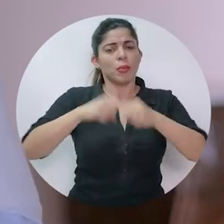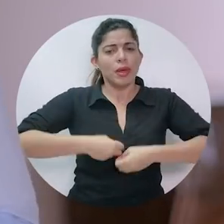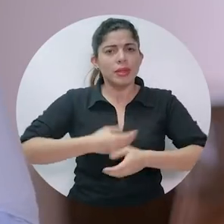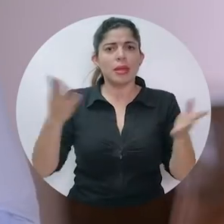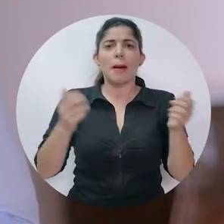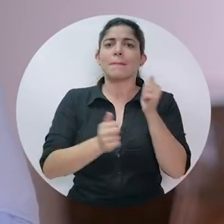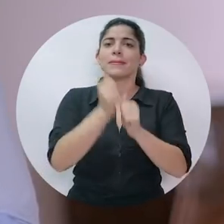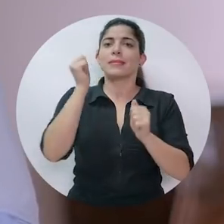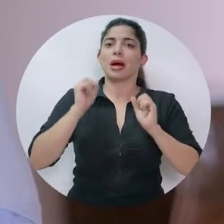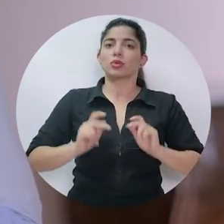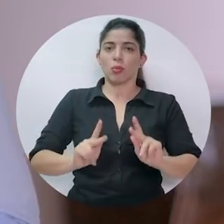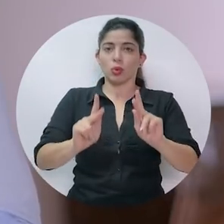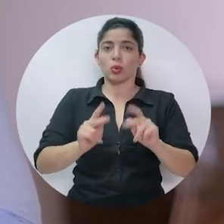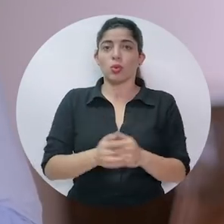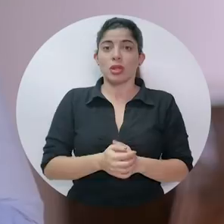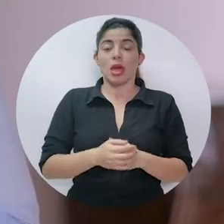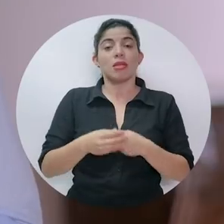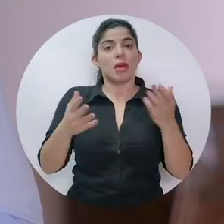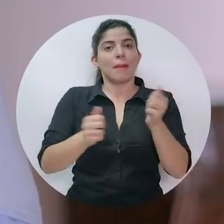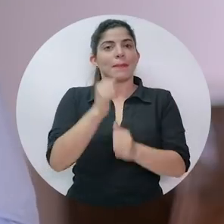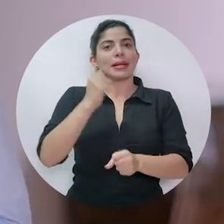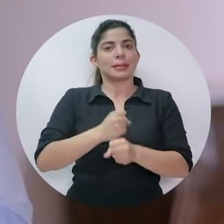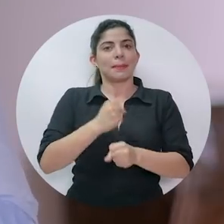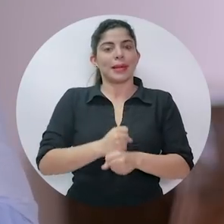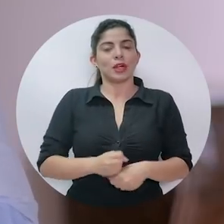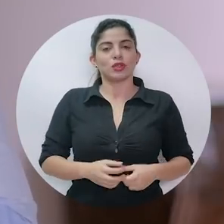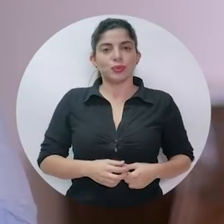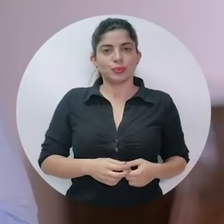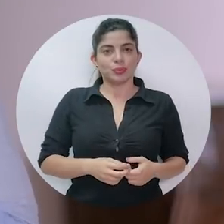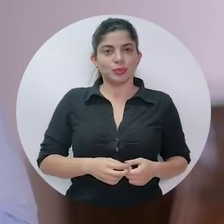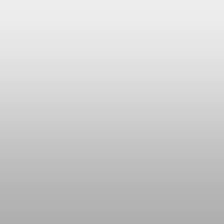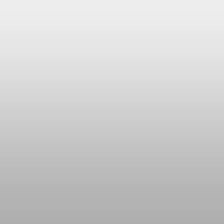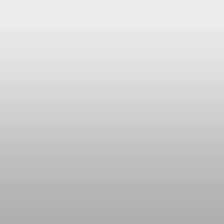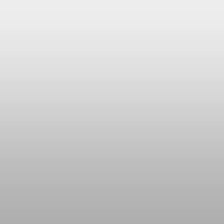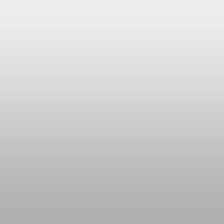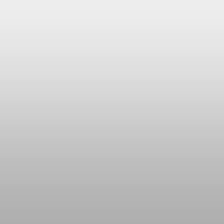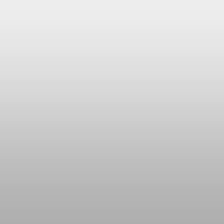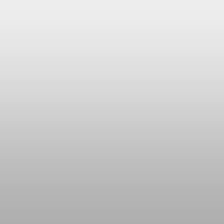crezca más y genere más oportunidades y empleos.